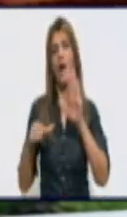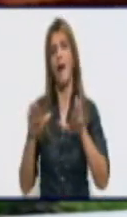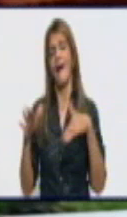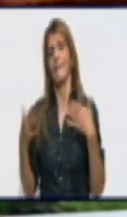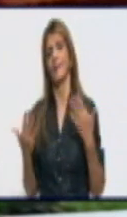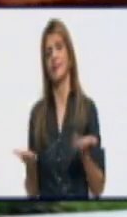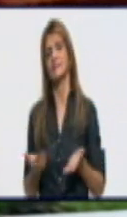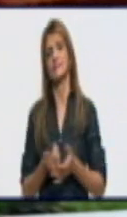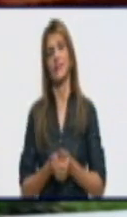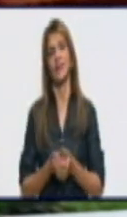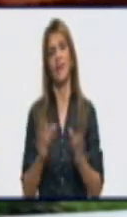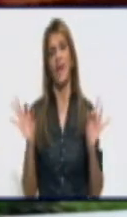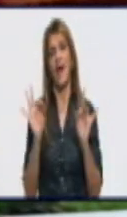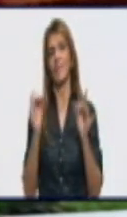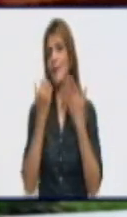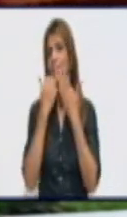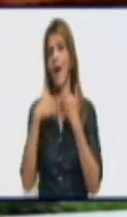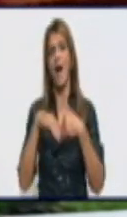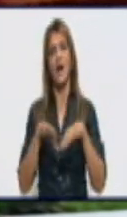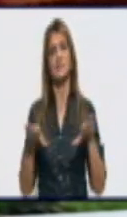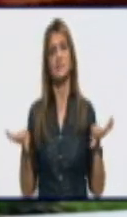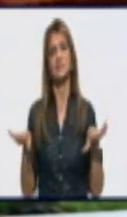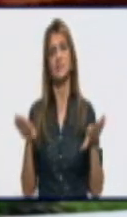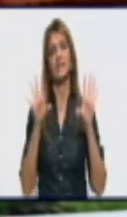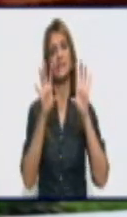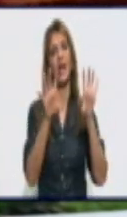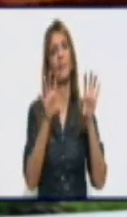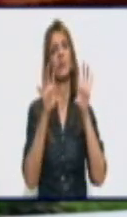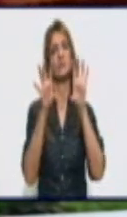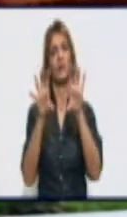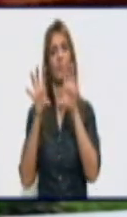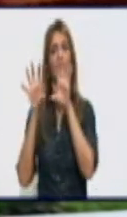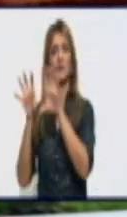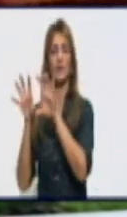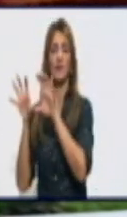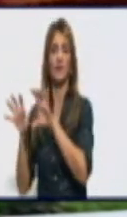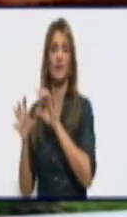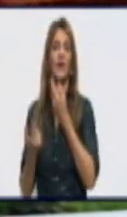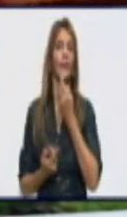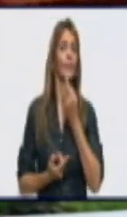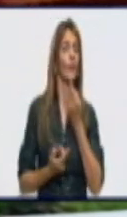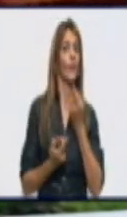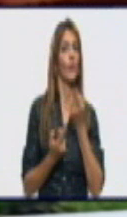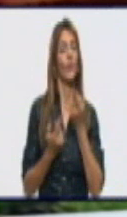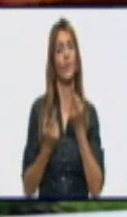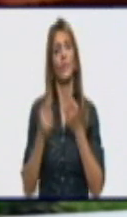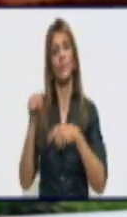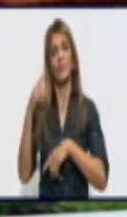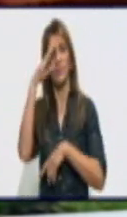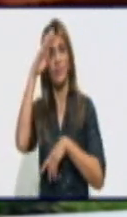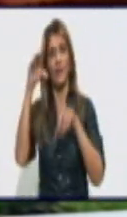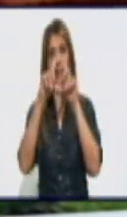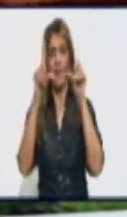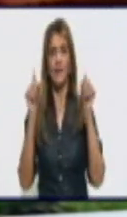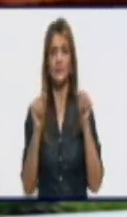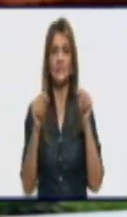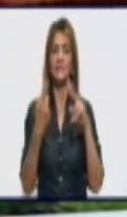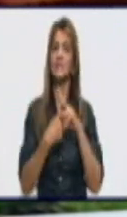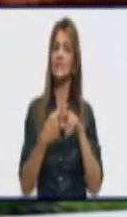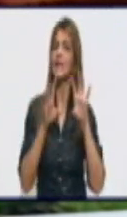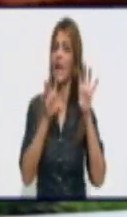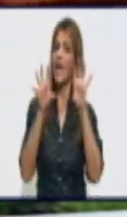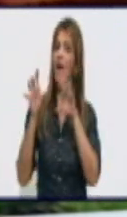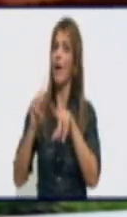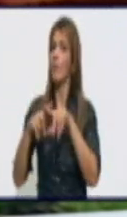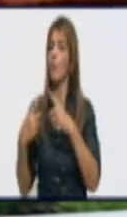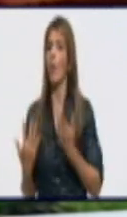limitamos solo a criticar el lugar para el que me llevaron, y a quejarme porque el PCR se demoró, pero a no le está